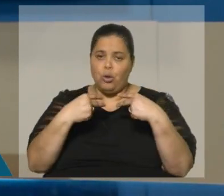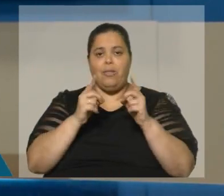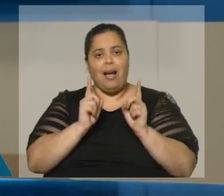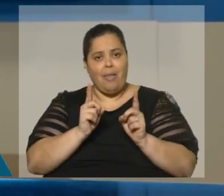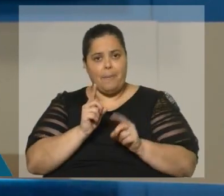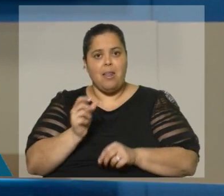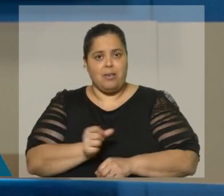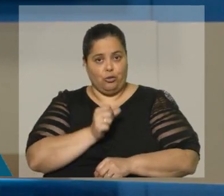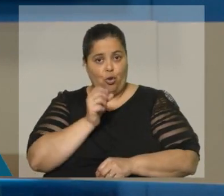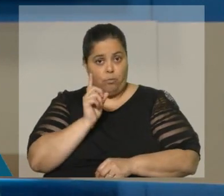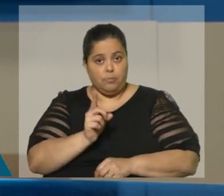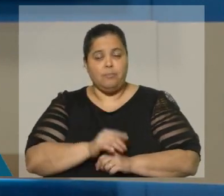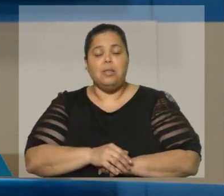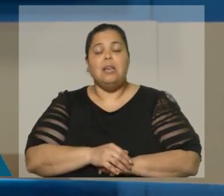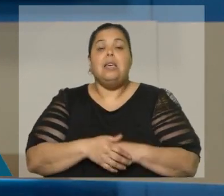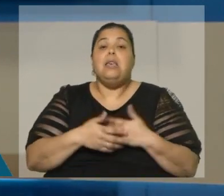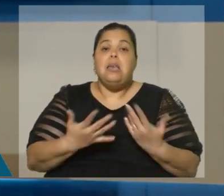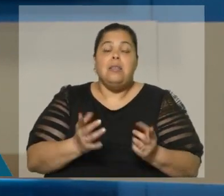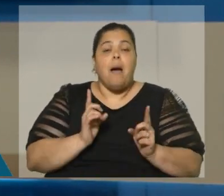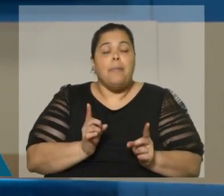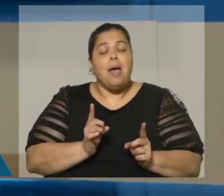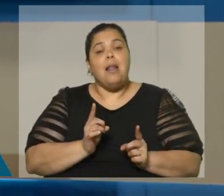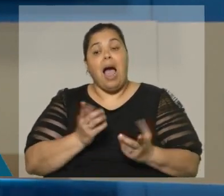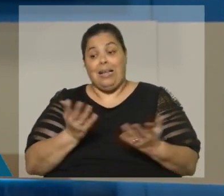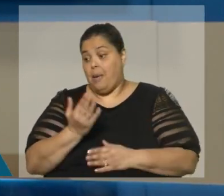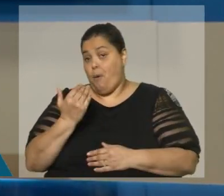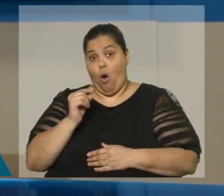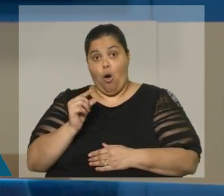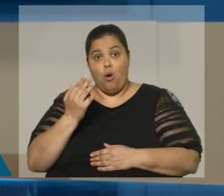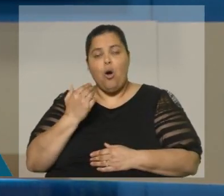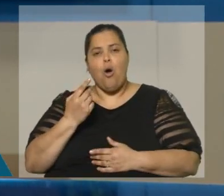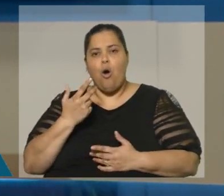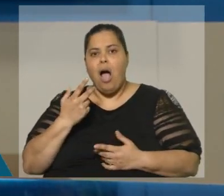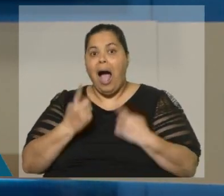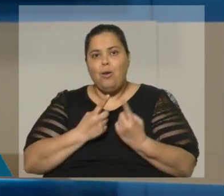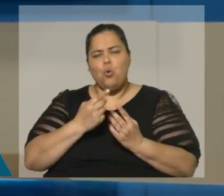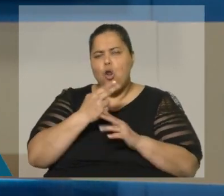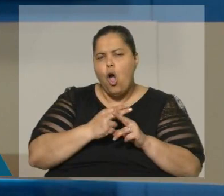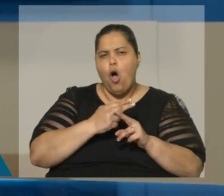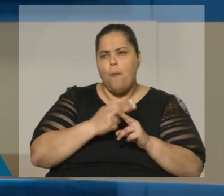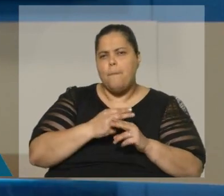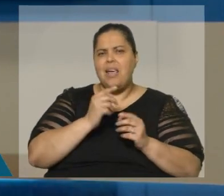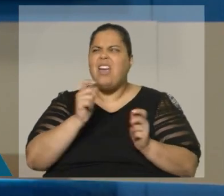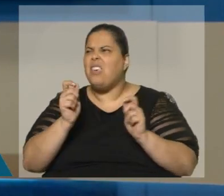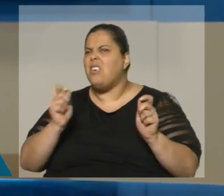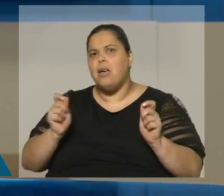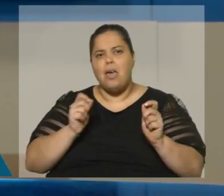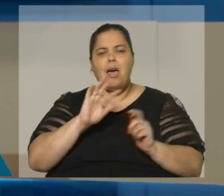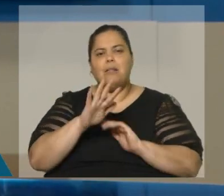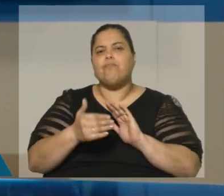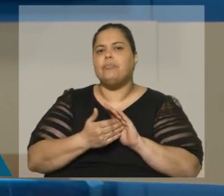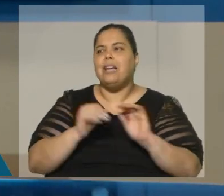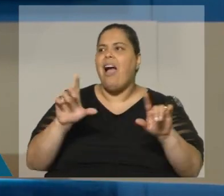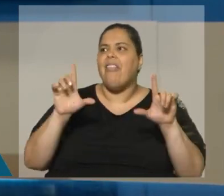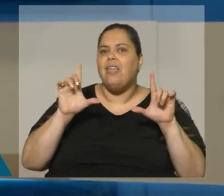insuficiente, y cuando ahora, hace poco, se empezaron a apurar algunos nombres sobre quién iba a ser el candidato